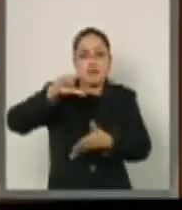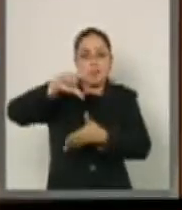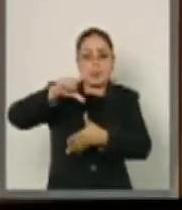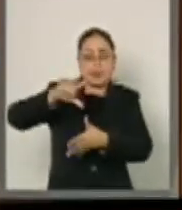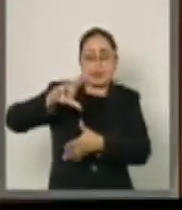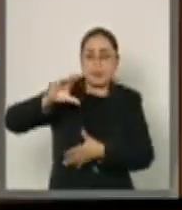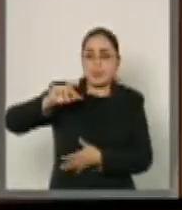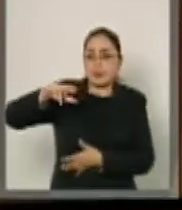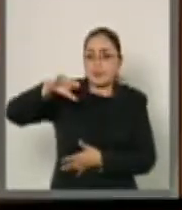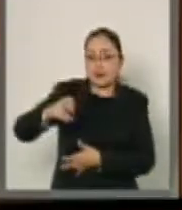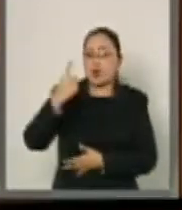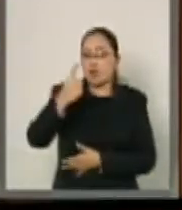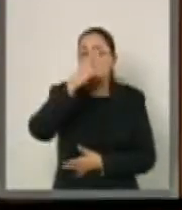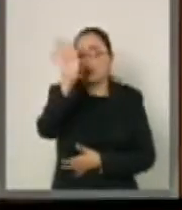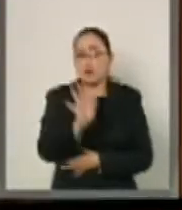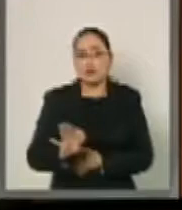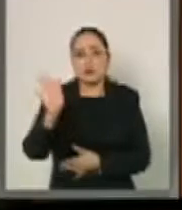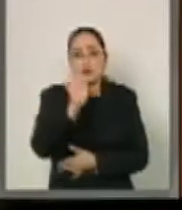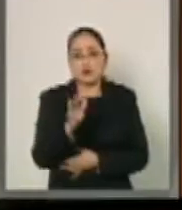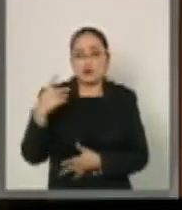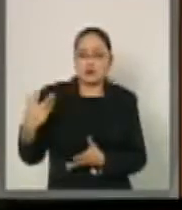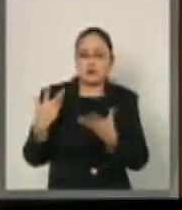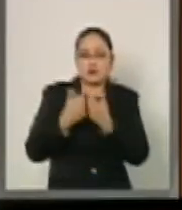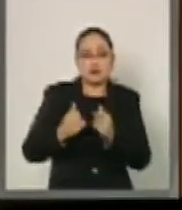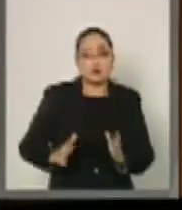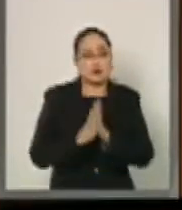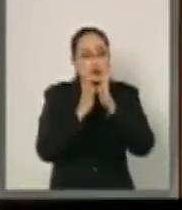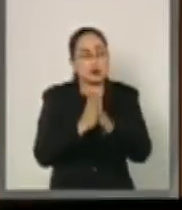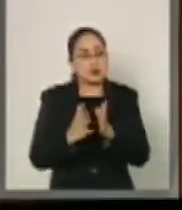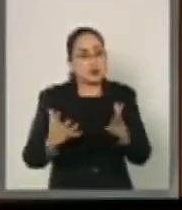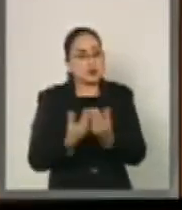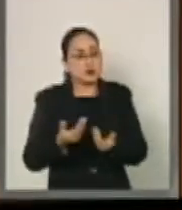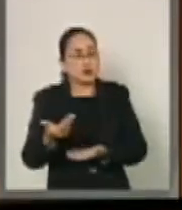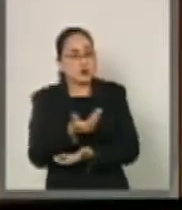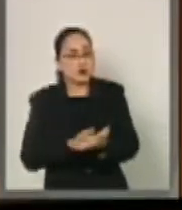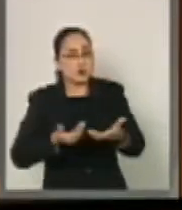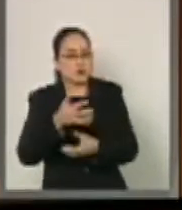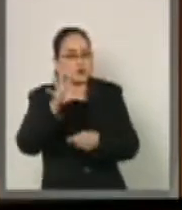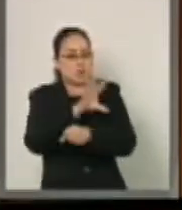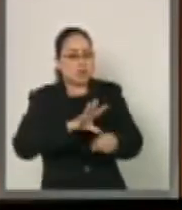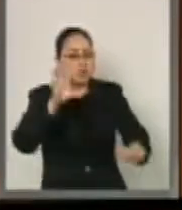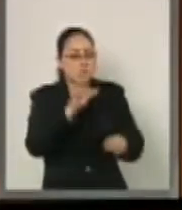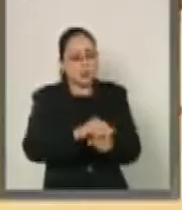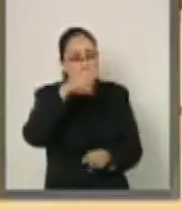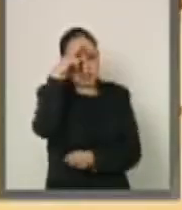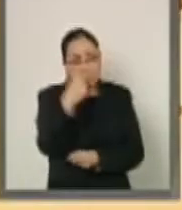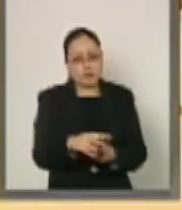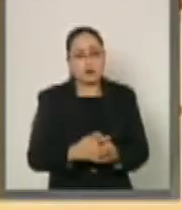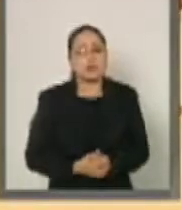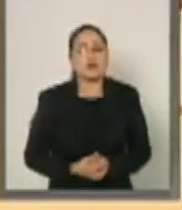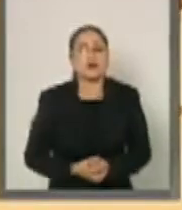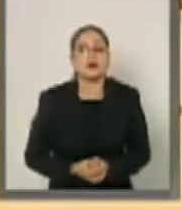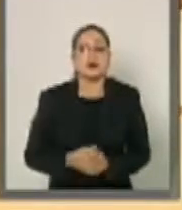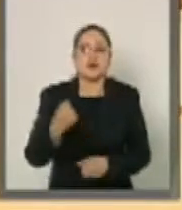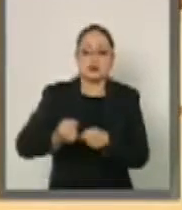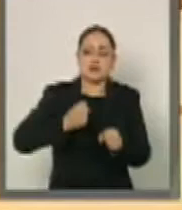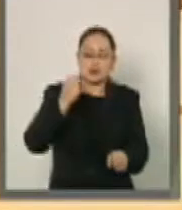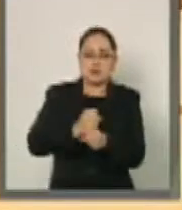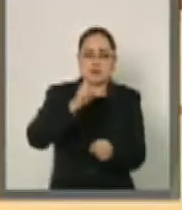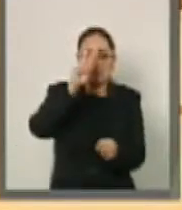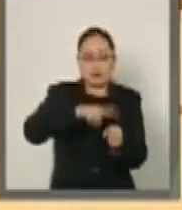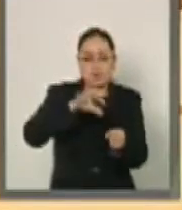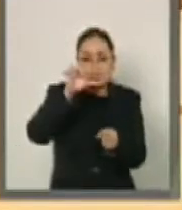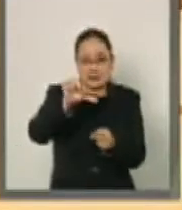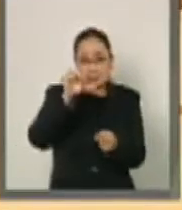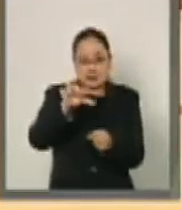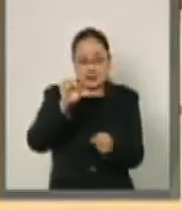con el 1% de participación en el comercio total de México. En 2016 también